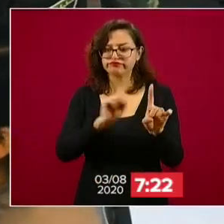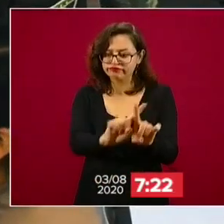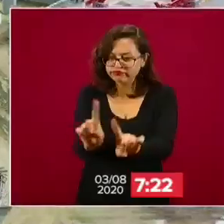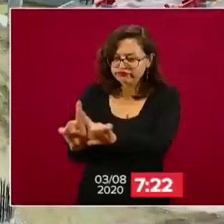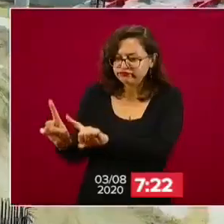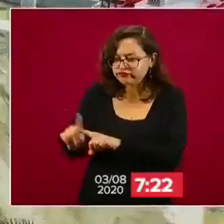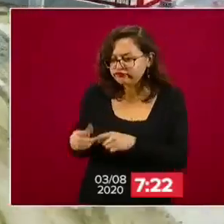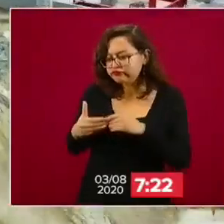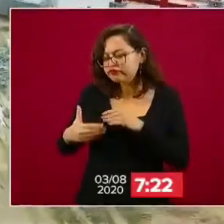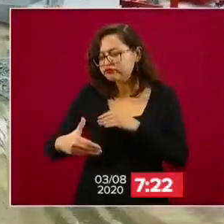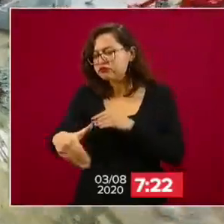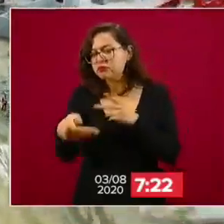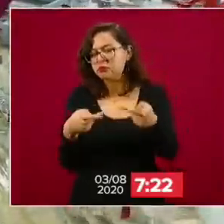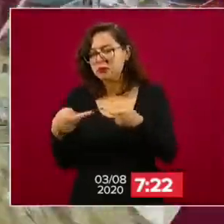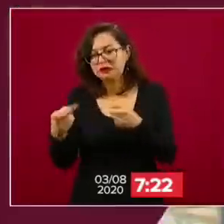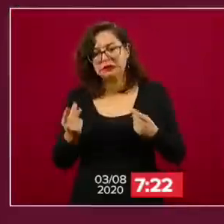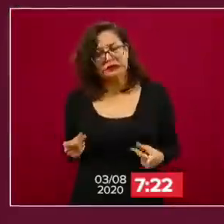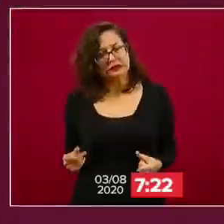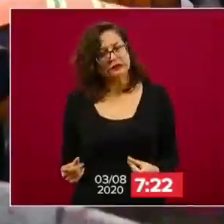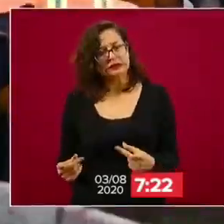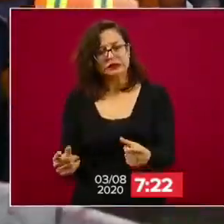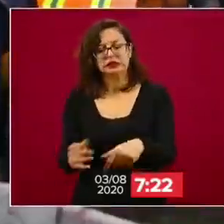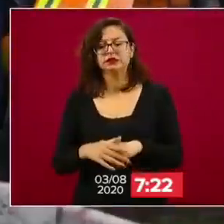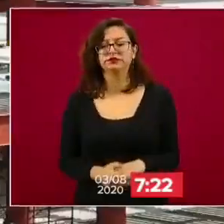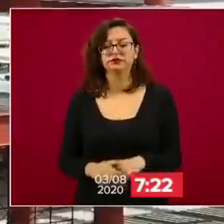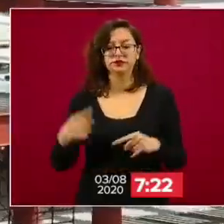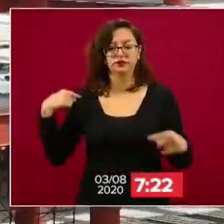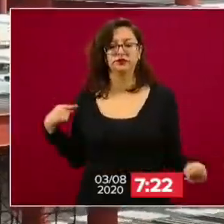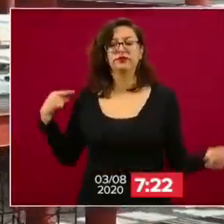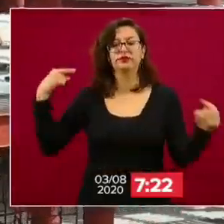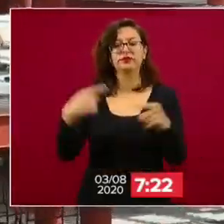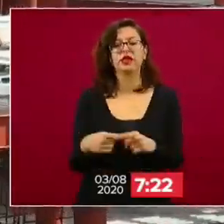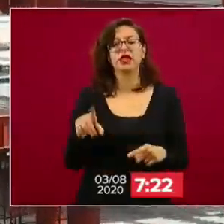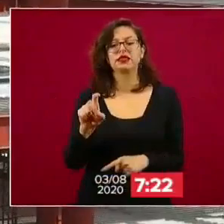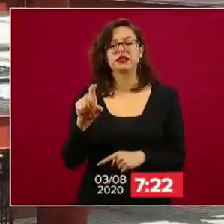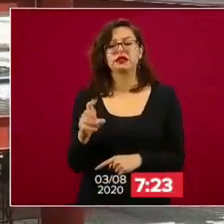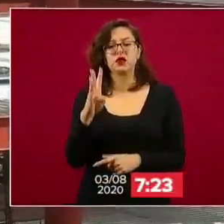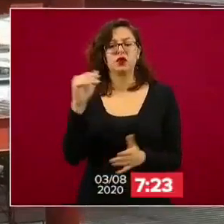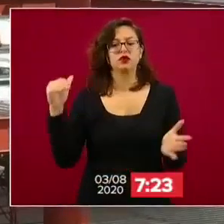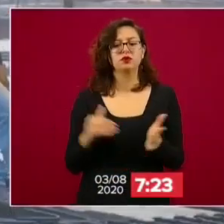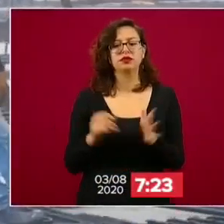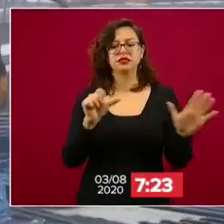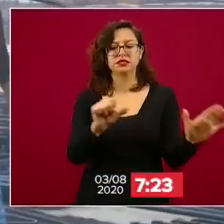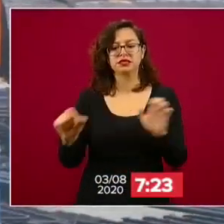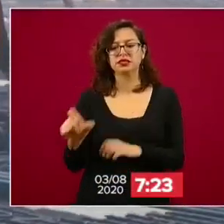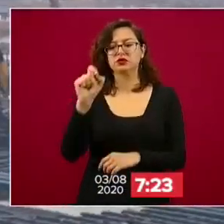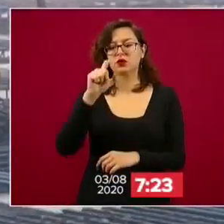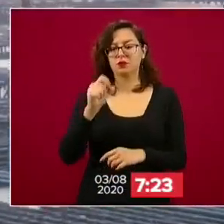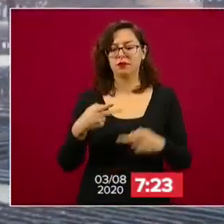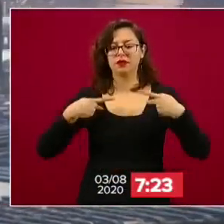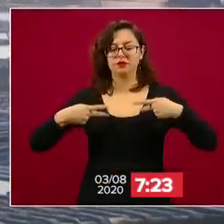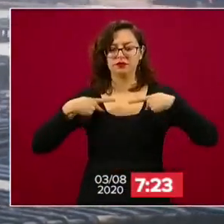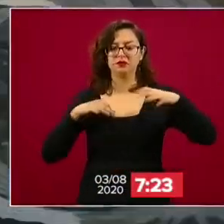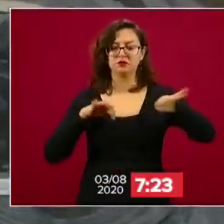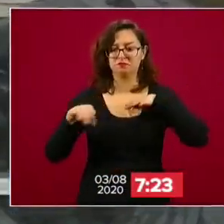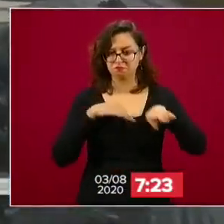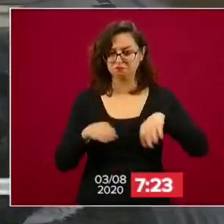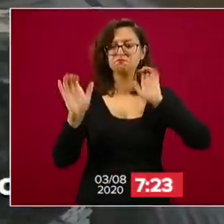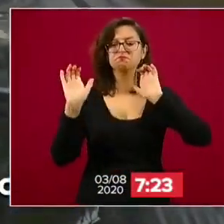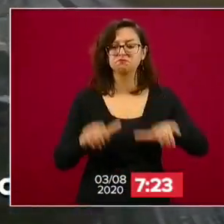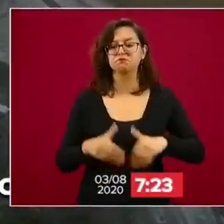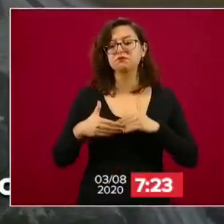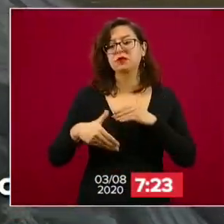de ejecución que demandan los trabajos de campo. A la fecha, se han generado 34.620 empleos civiles.